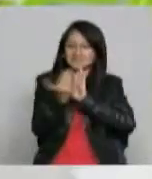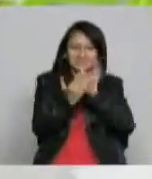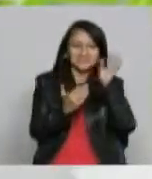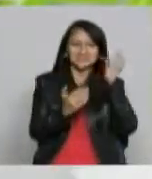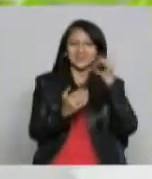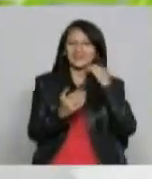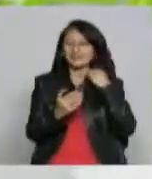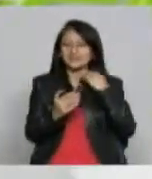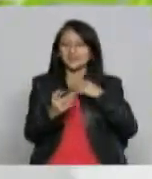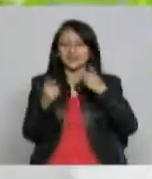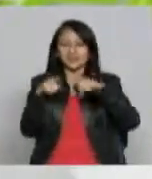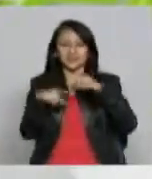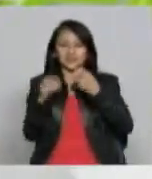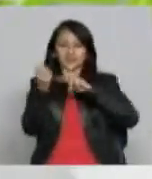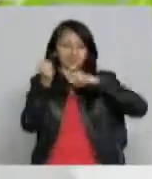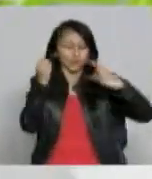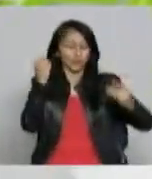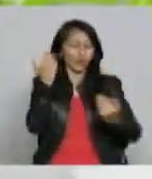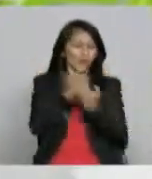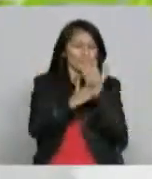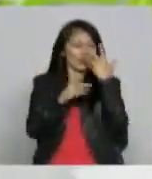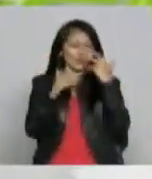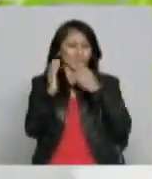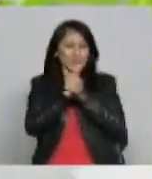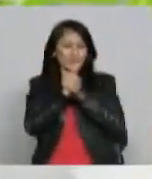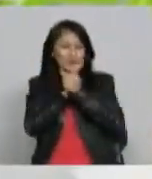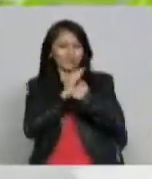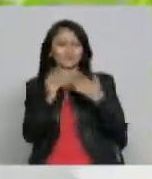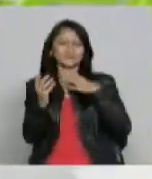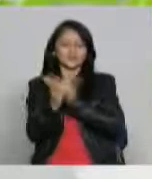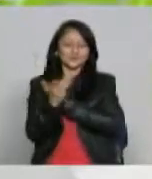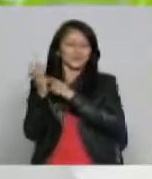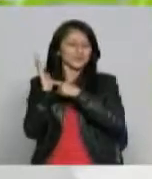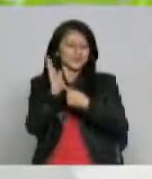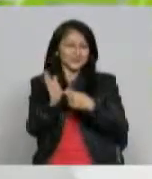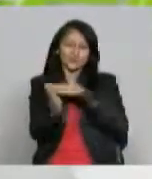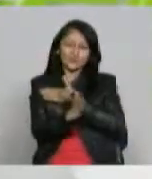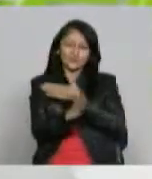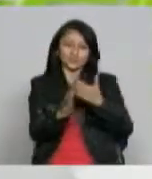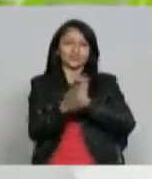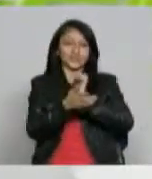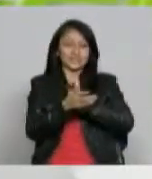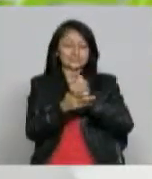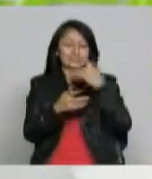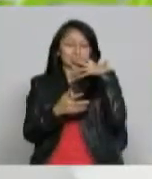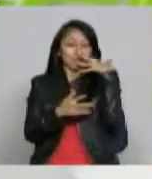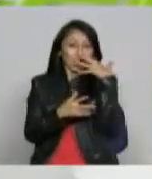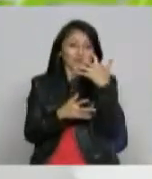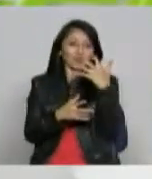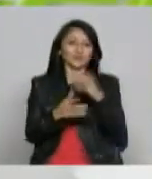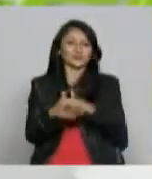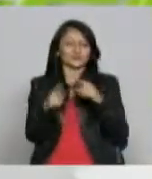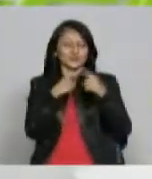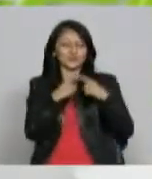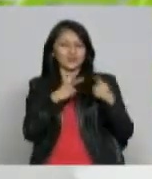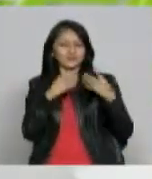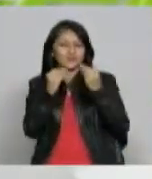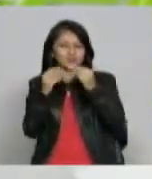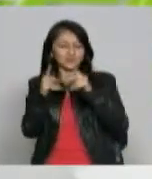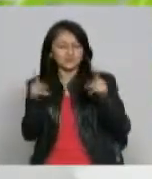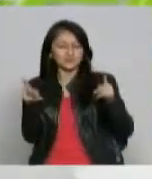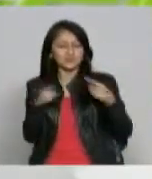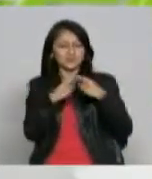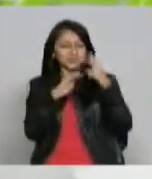Armenia y con tecnología de punta esto pues es es digno de mostrar el canal vale la pena tenemos una muy buena audiencia una muy buena